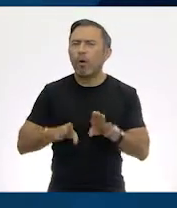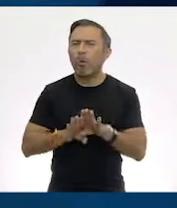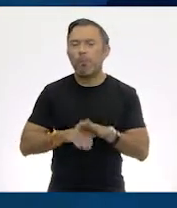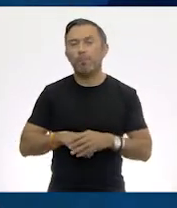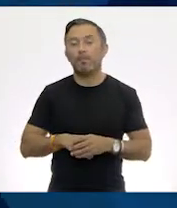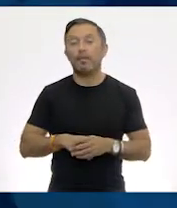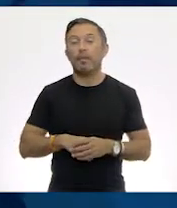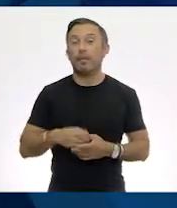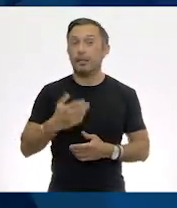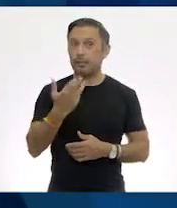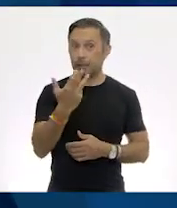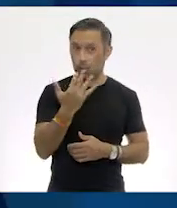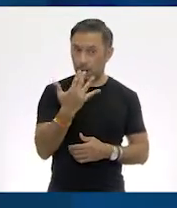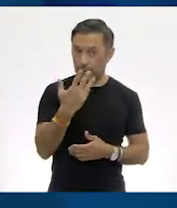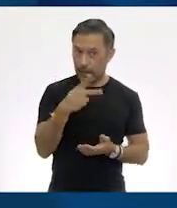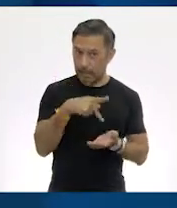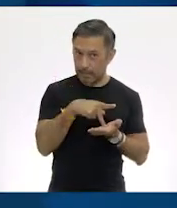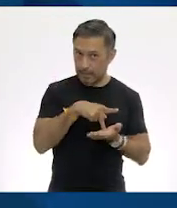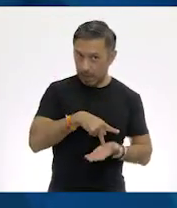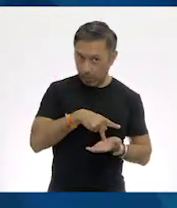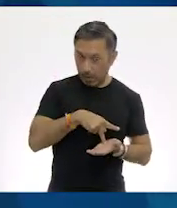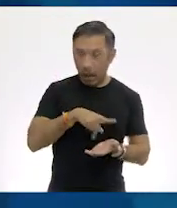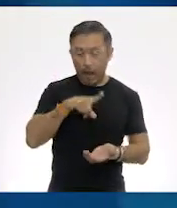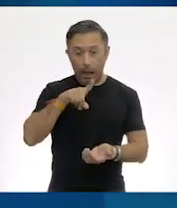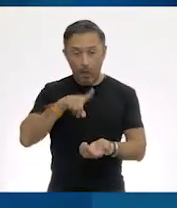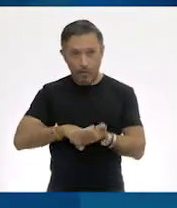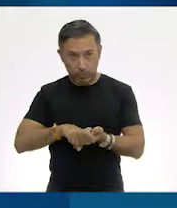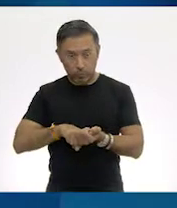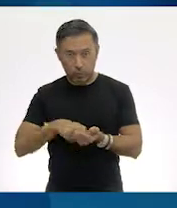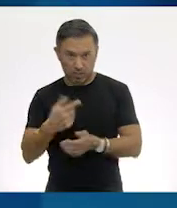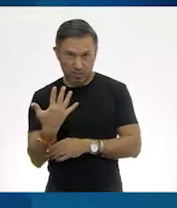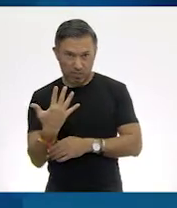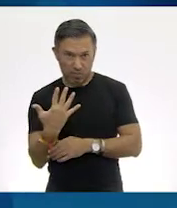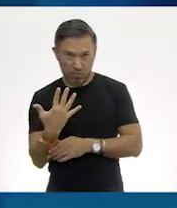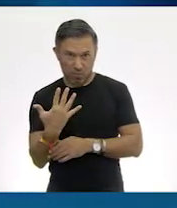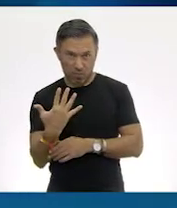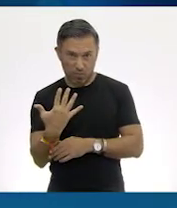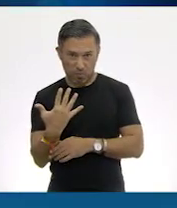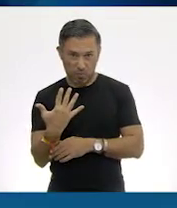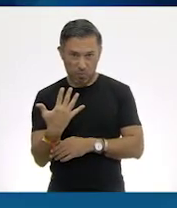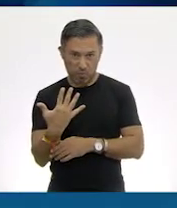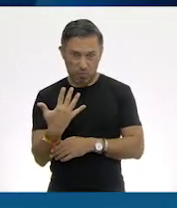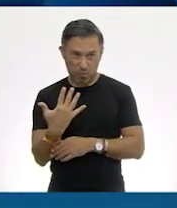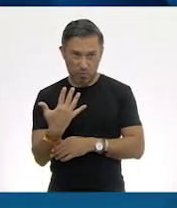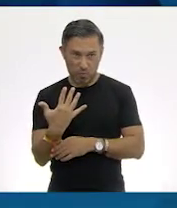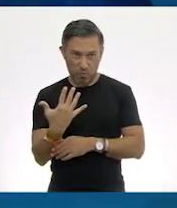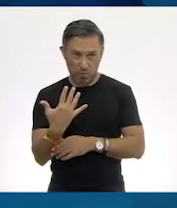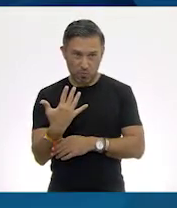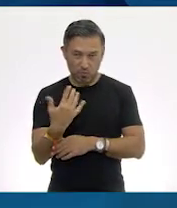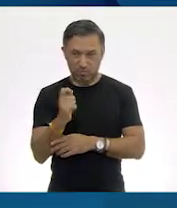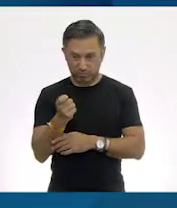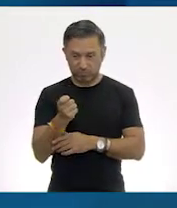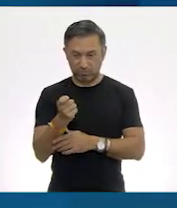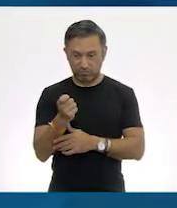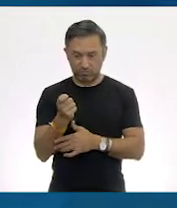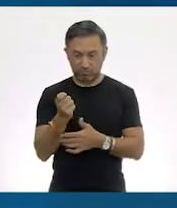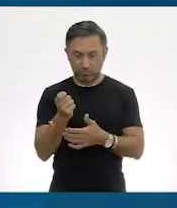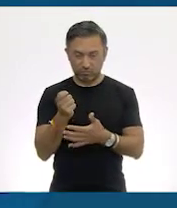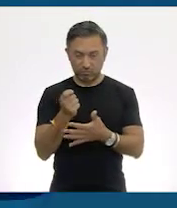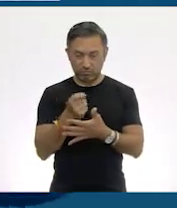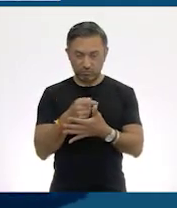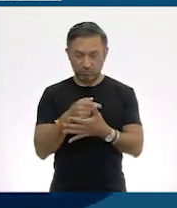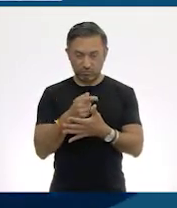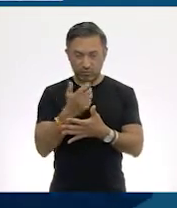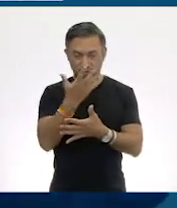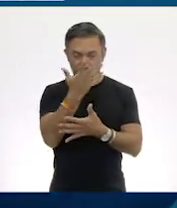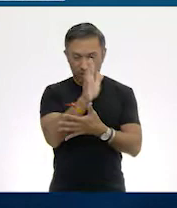kilogramos entre los 5 y así obtenemos 10 bolsas de 5